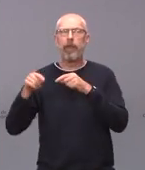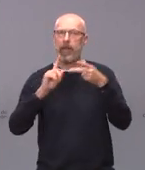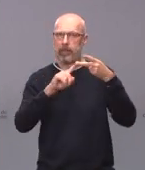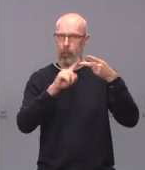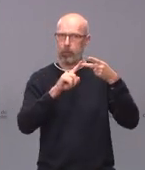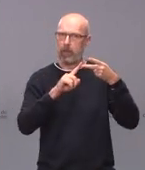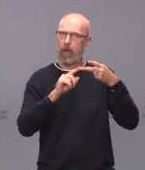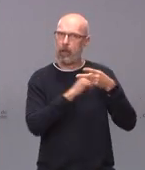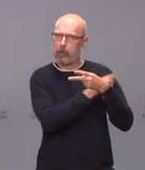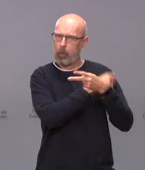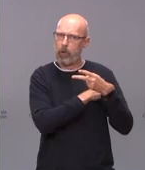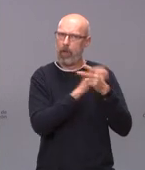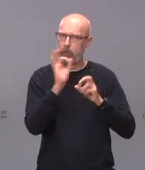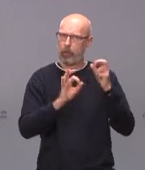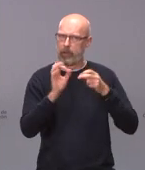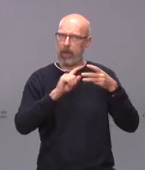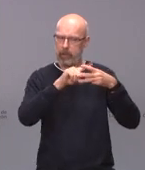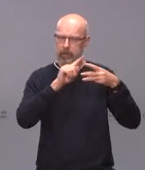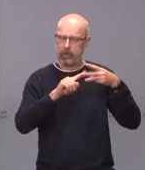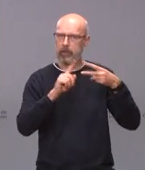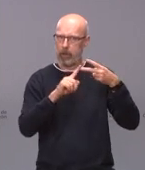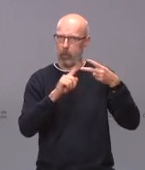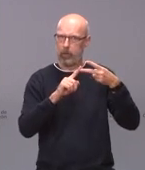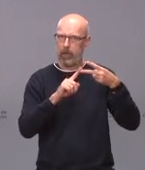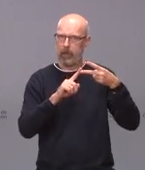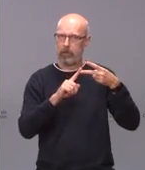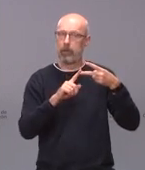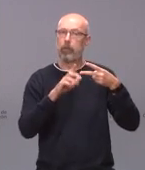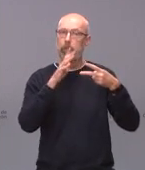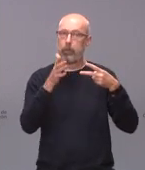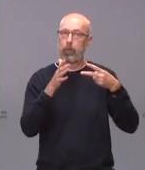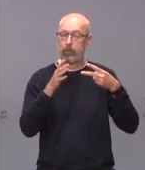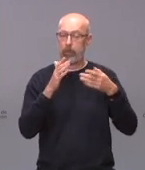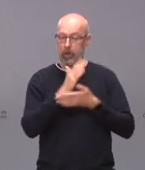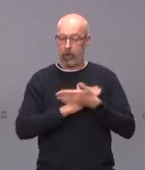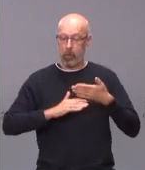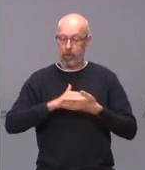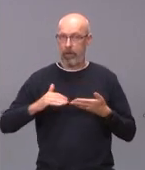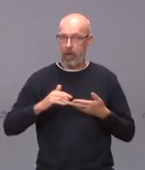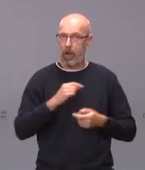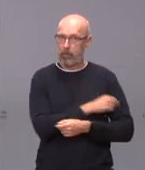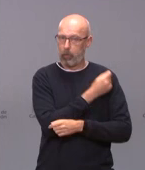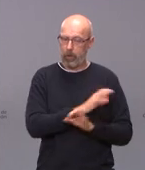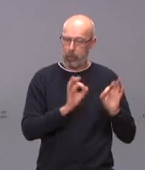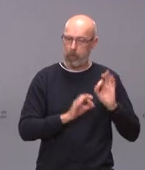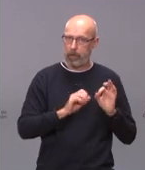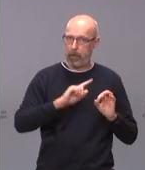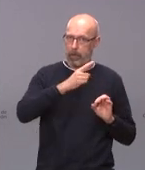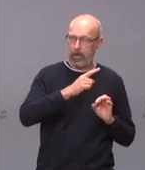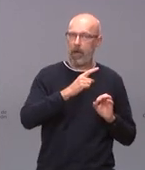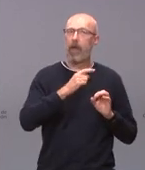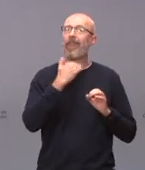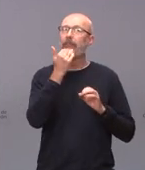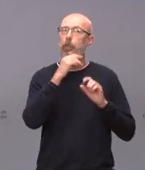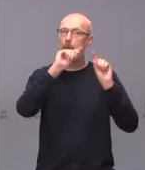errores pero siendo la primera comunidad en porcentaje de vacunación y Zamora la segunda provincia espero espero